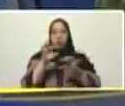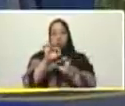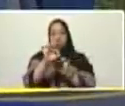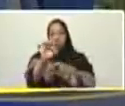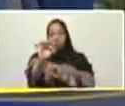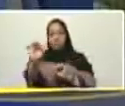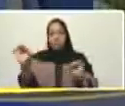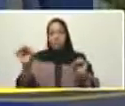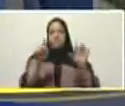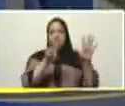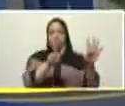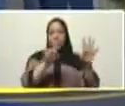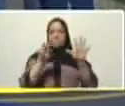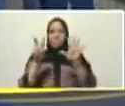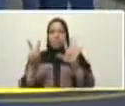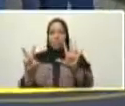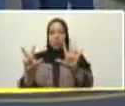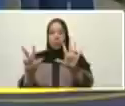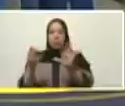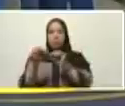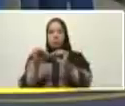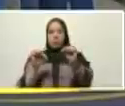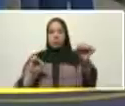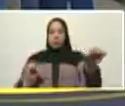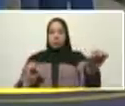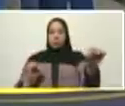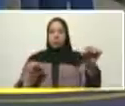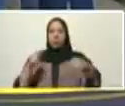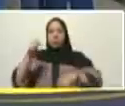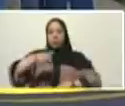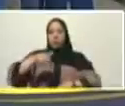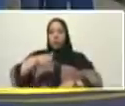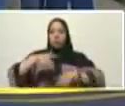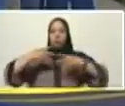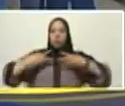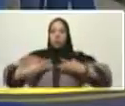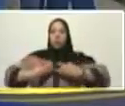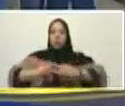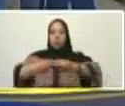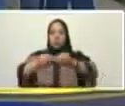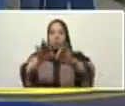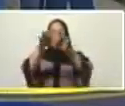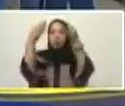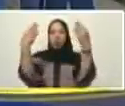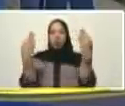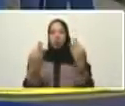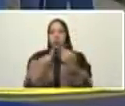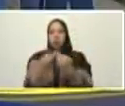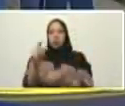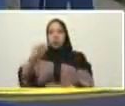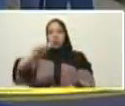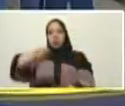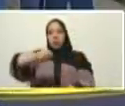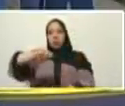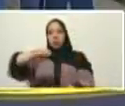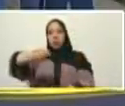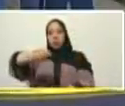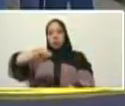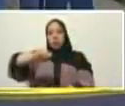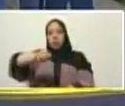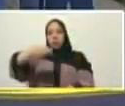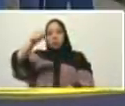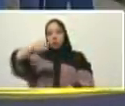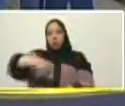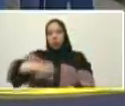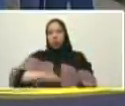de 67 metros cuadrados aquí me acompañan las familias que le vamos a entregar llaves en el